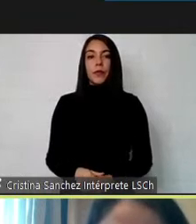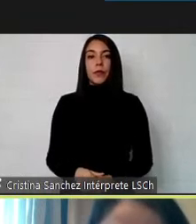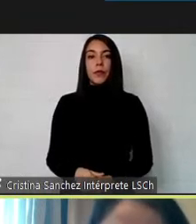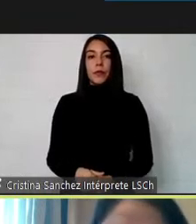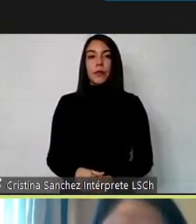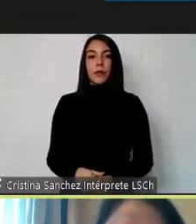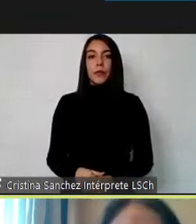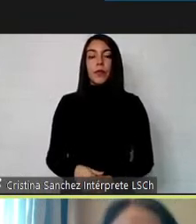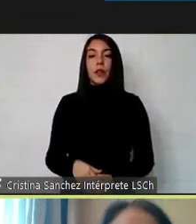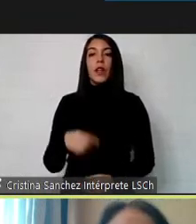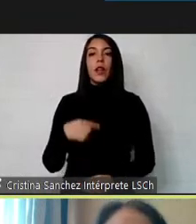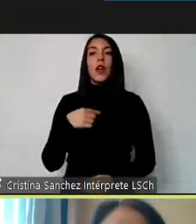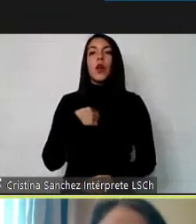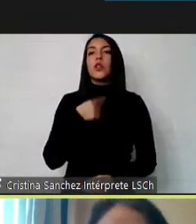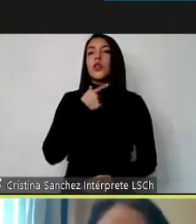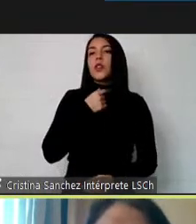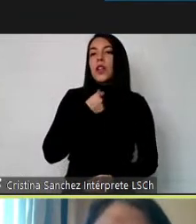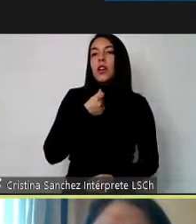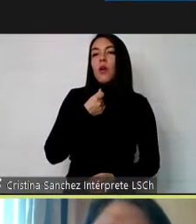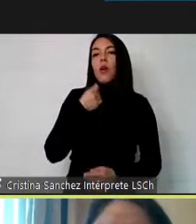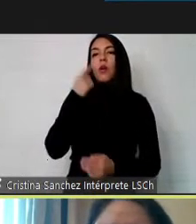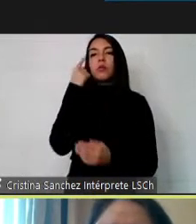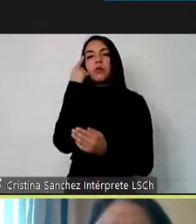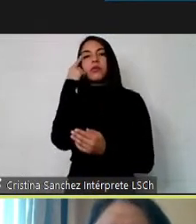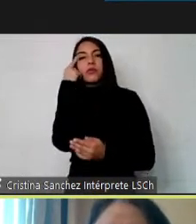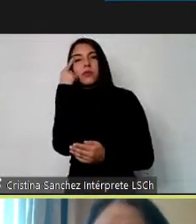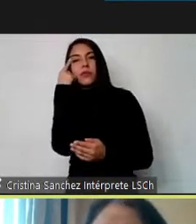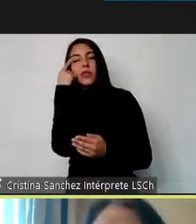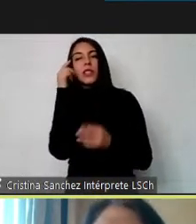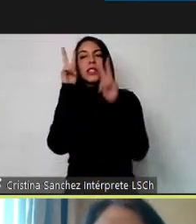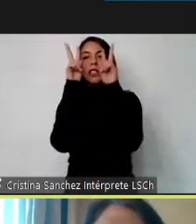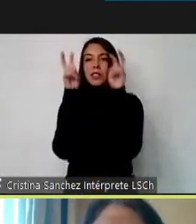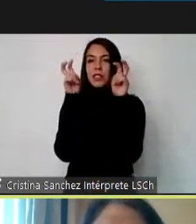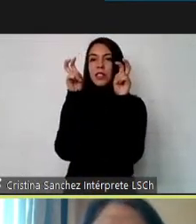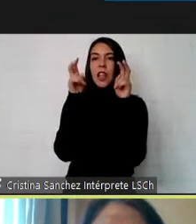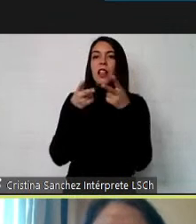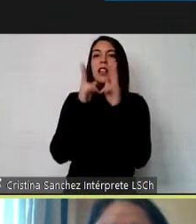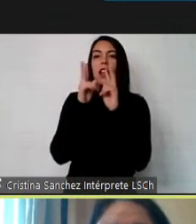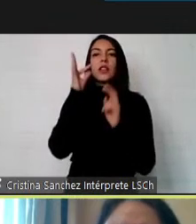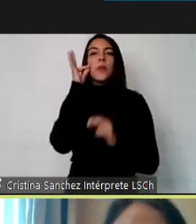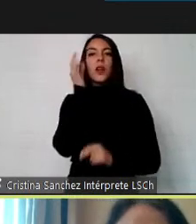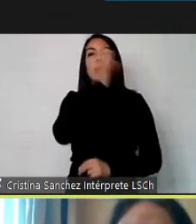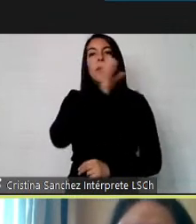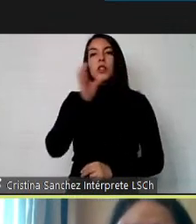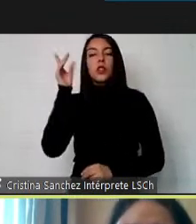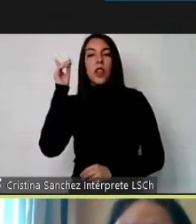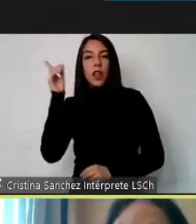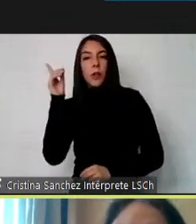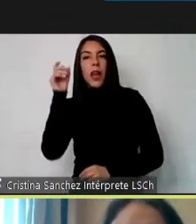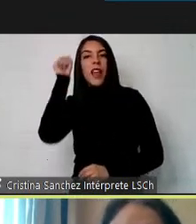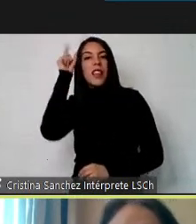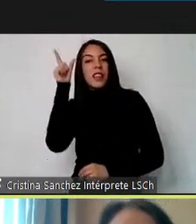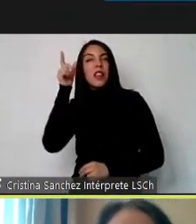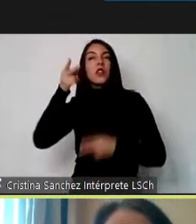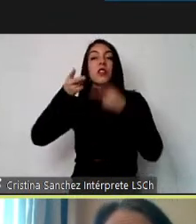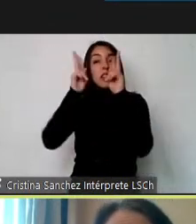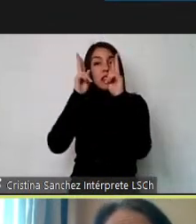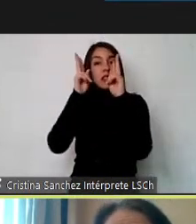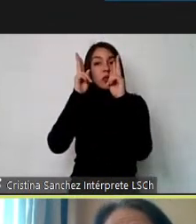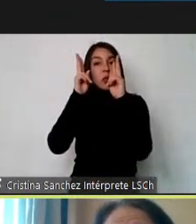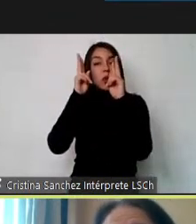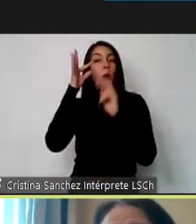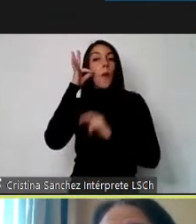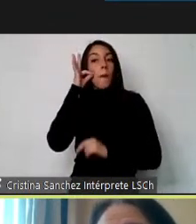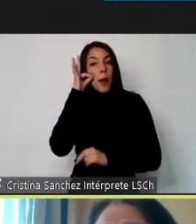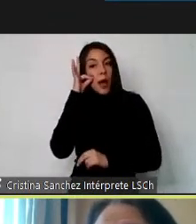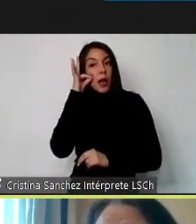lo que yo quería analizar, entonces, el concepto de derecho humano de las personas con discapacidad, entendiendo que los derechos humanos